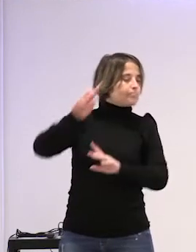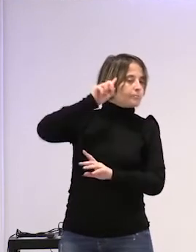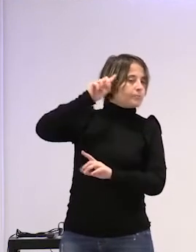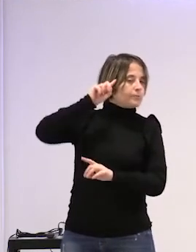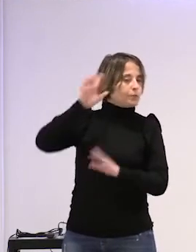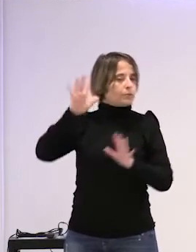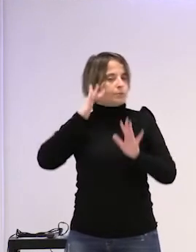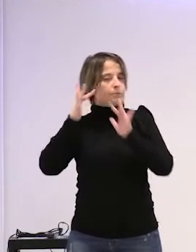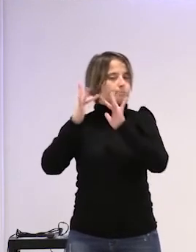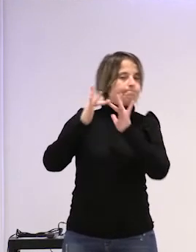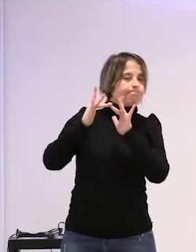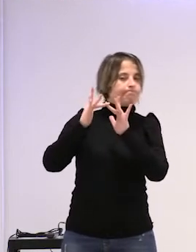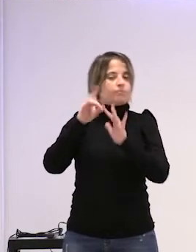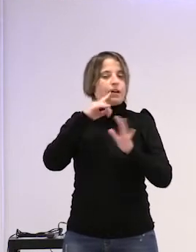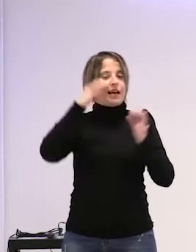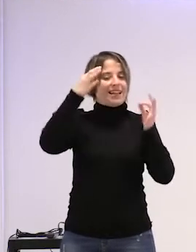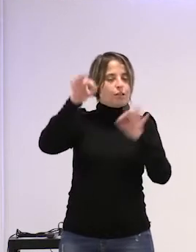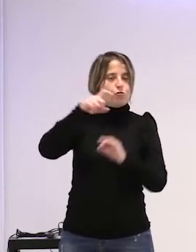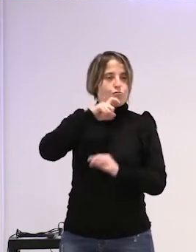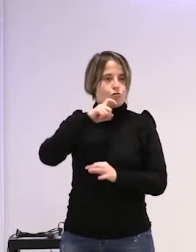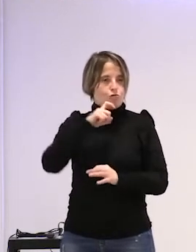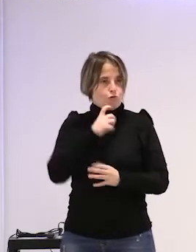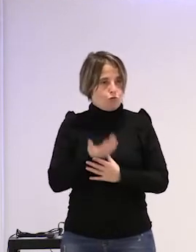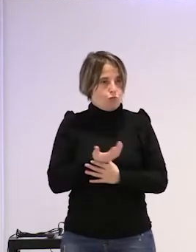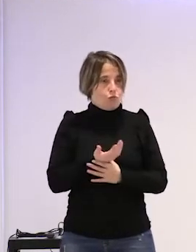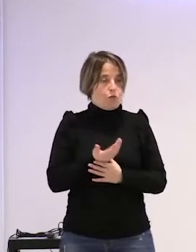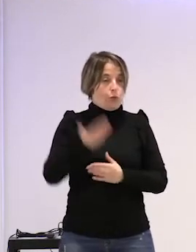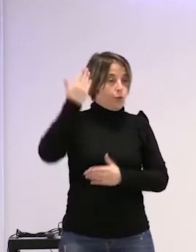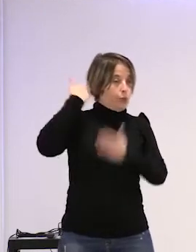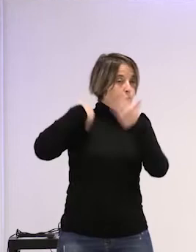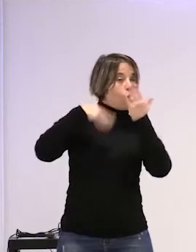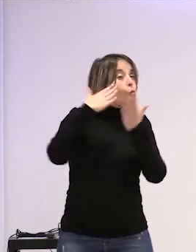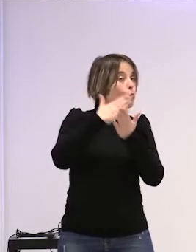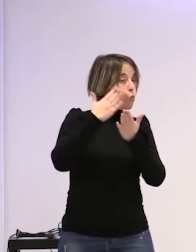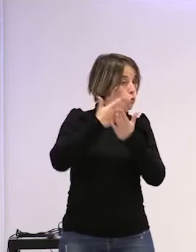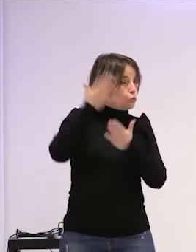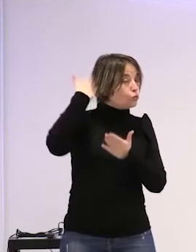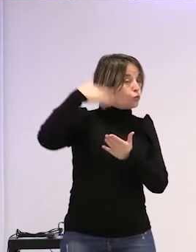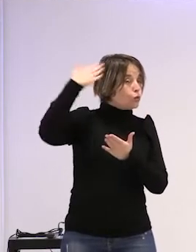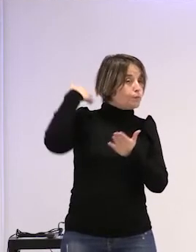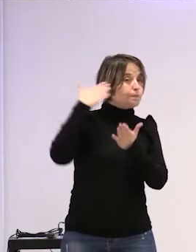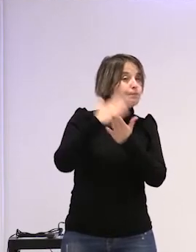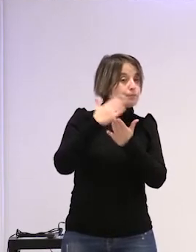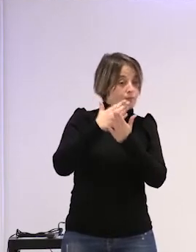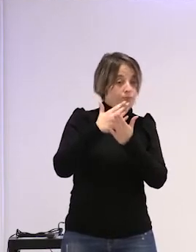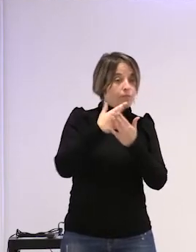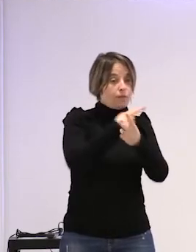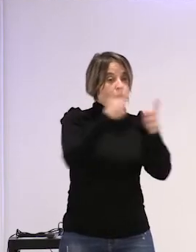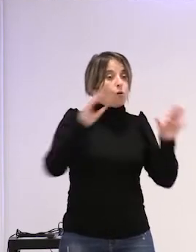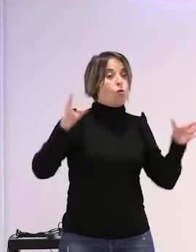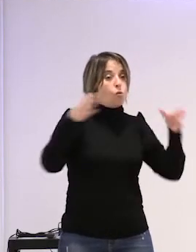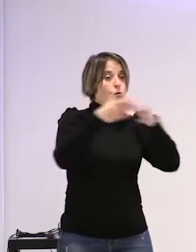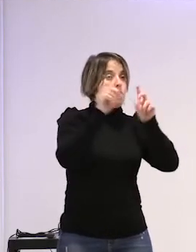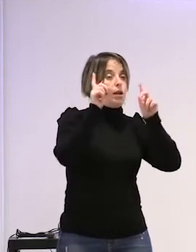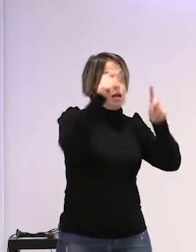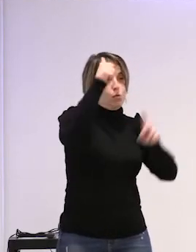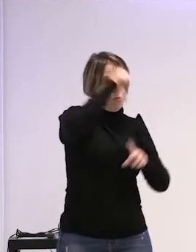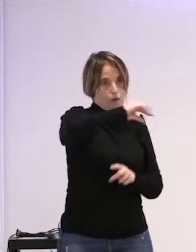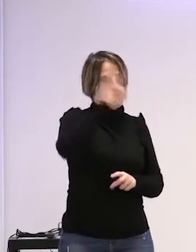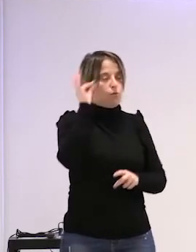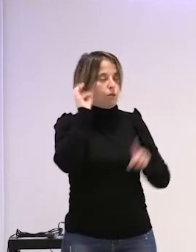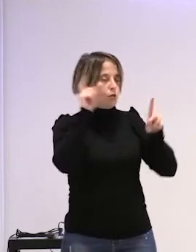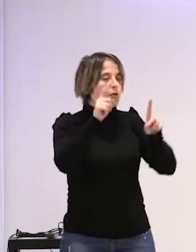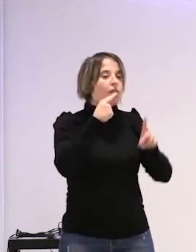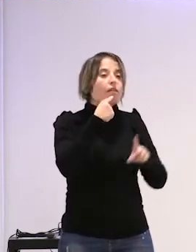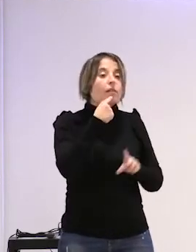cómo relacionarnos cómo atenderlos ¿no? en un curso que dábamos sobre esto con educadores educadoras decían